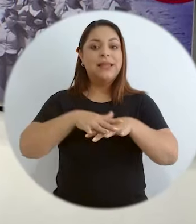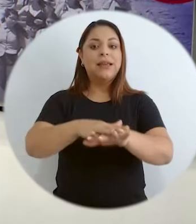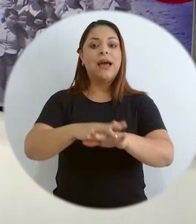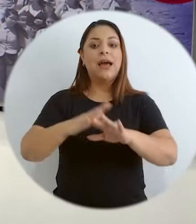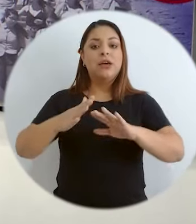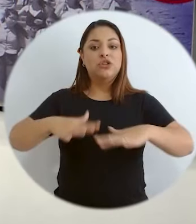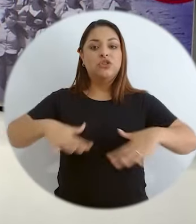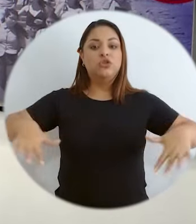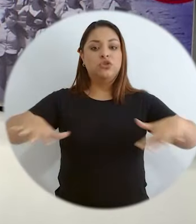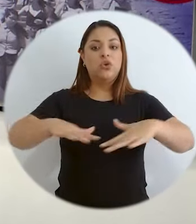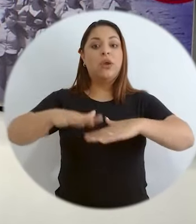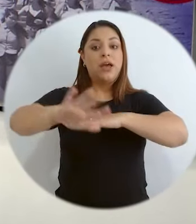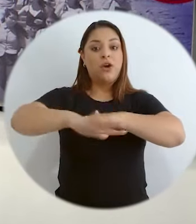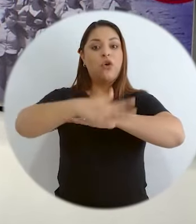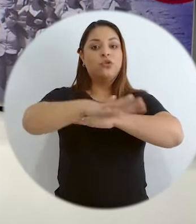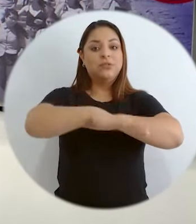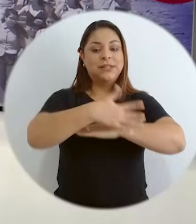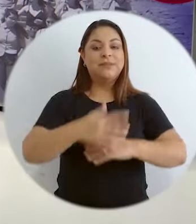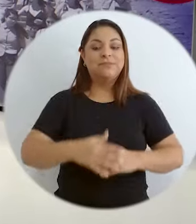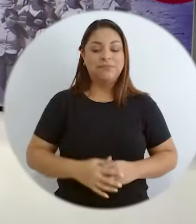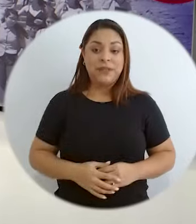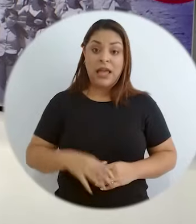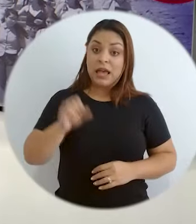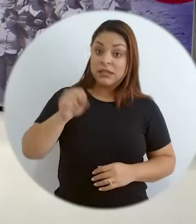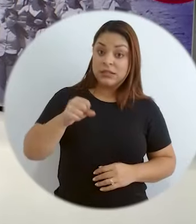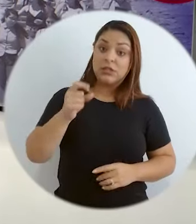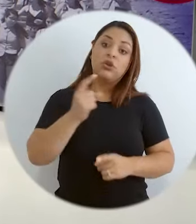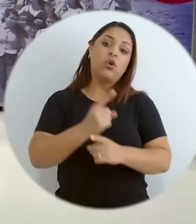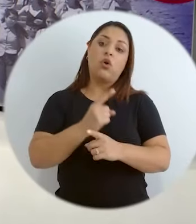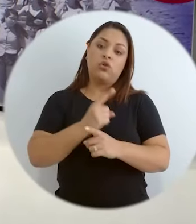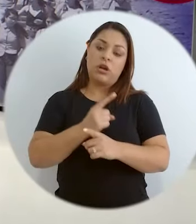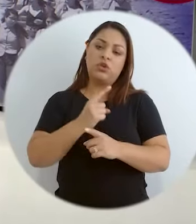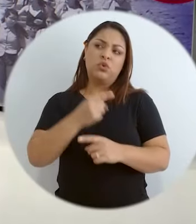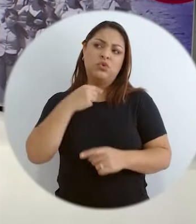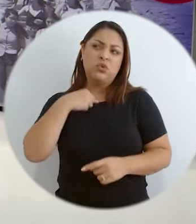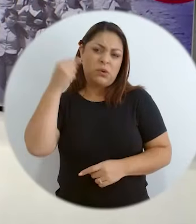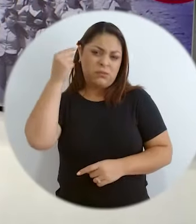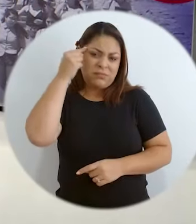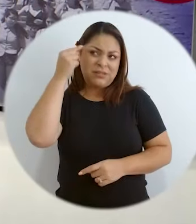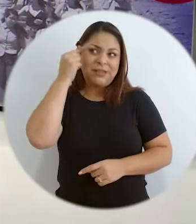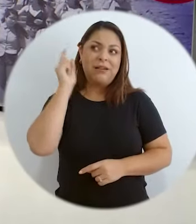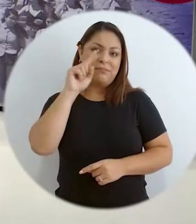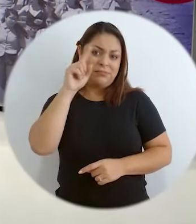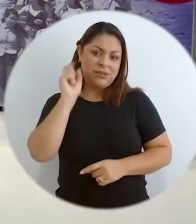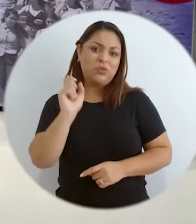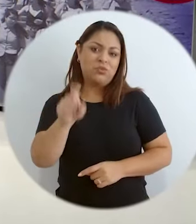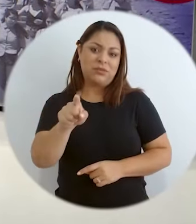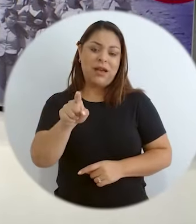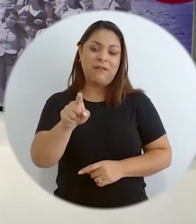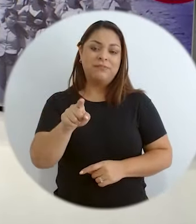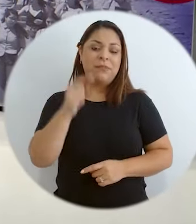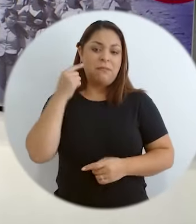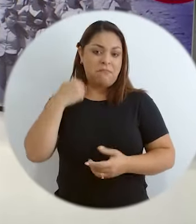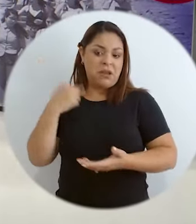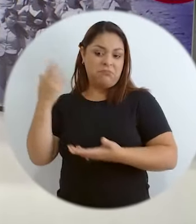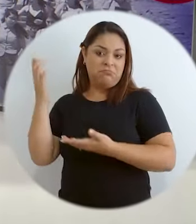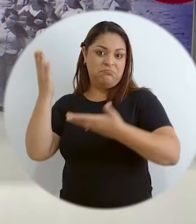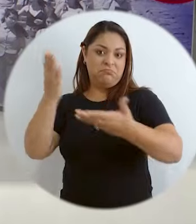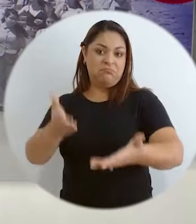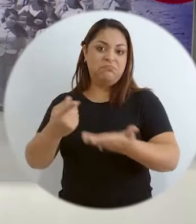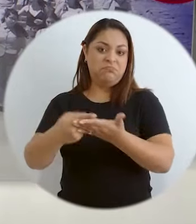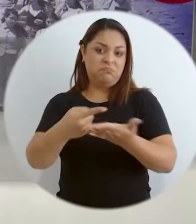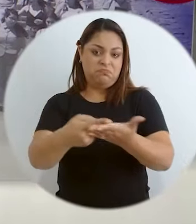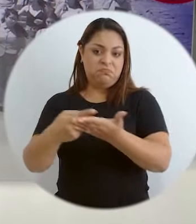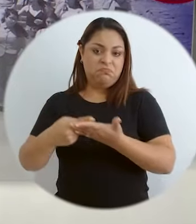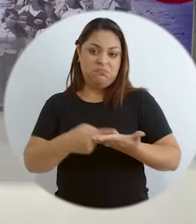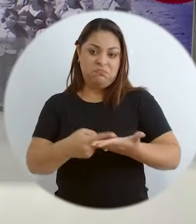mejor desarrollo integrado de la zona costera. Sí, yo precisamente estaba preguntándome sobre eso en